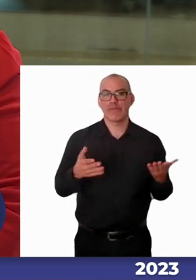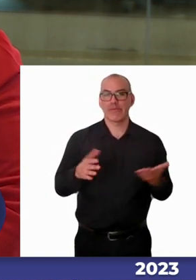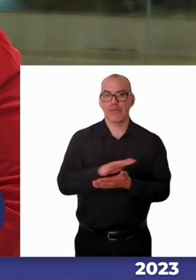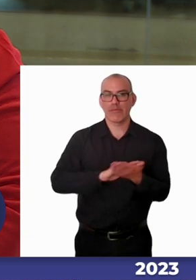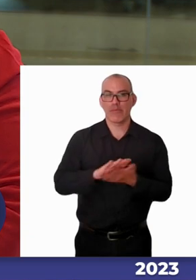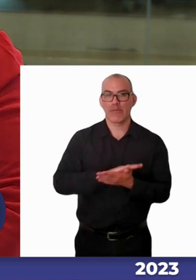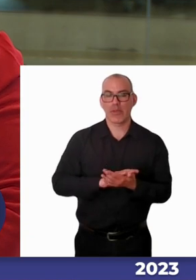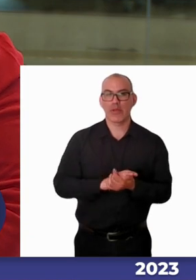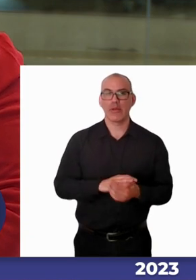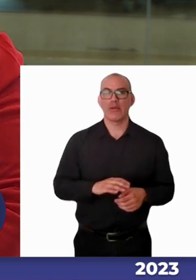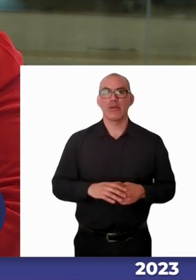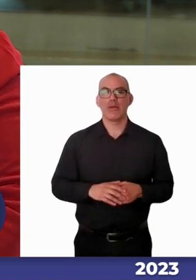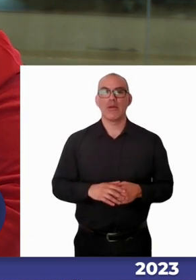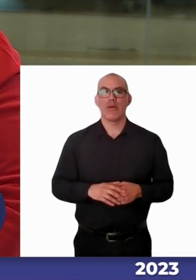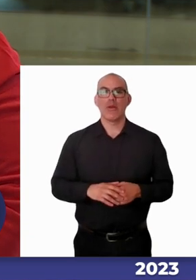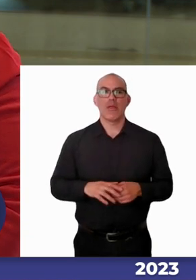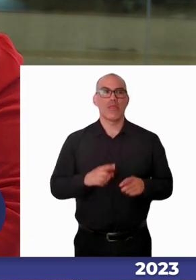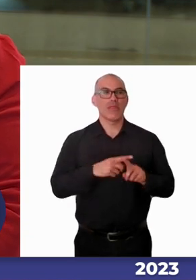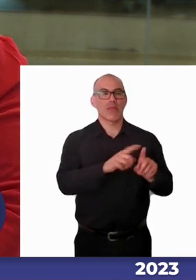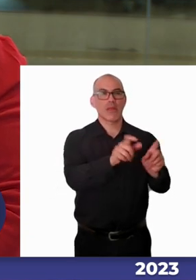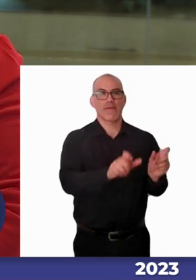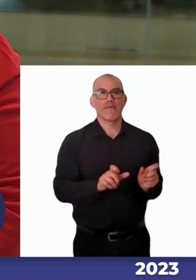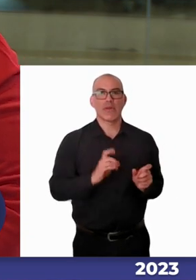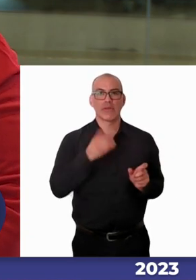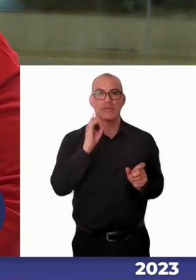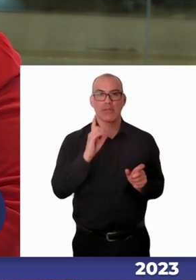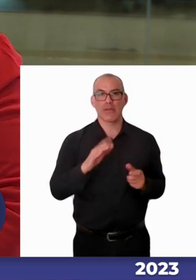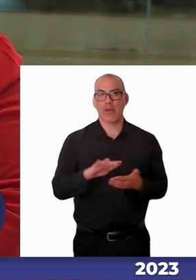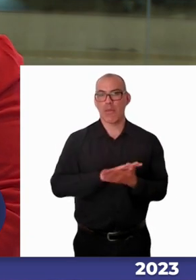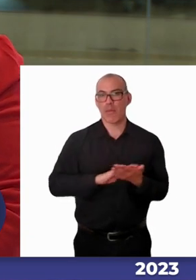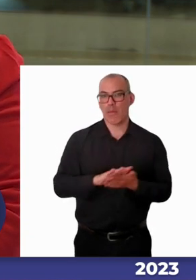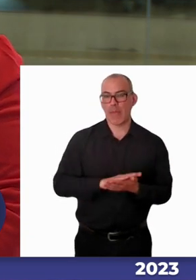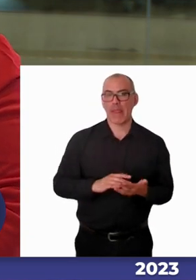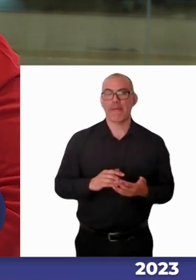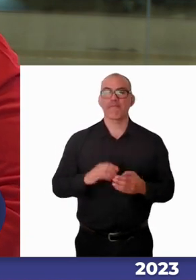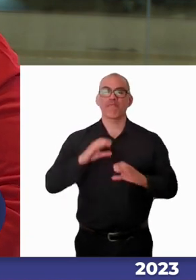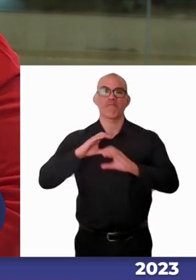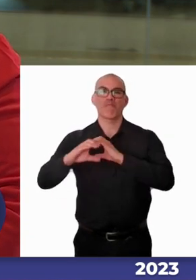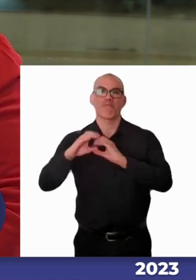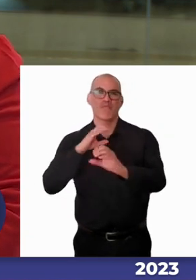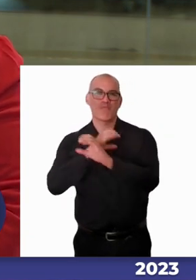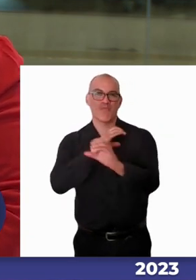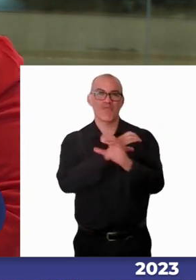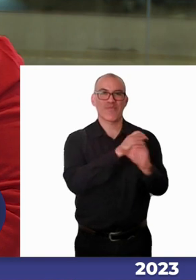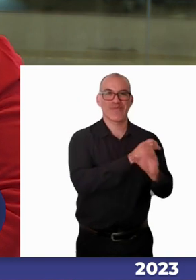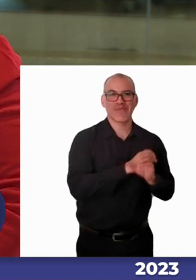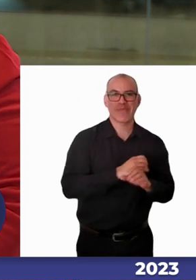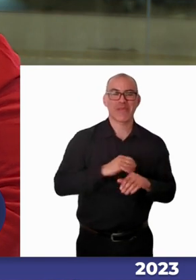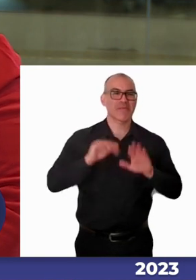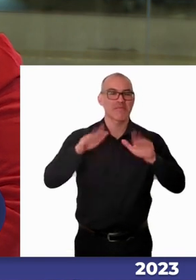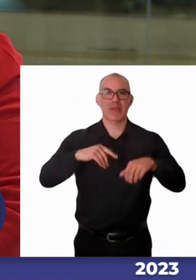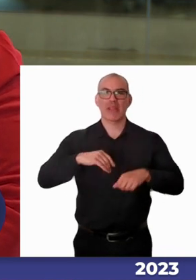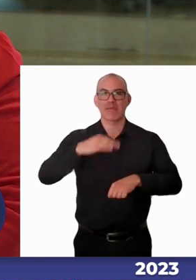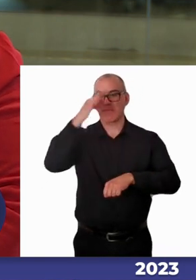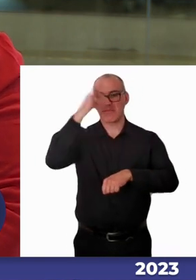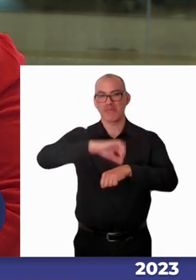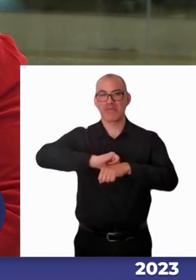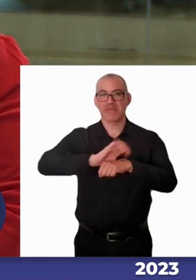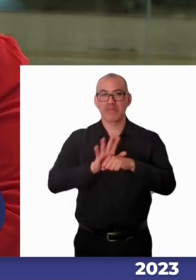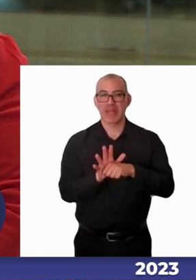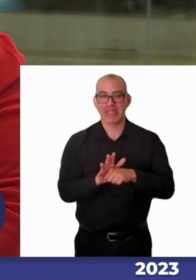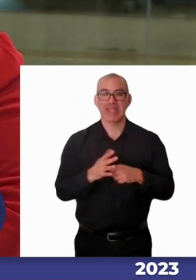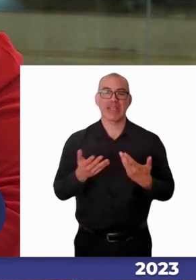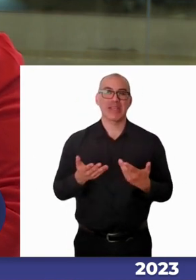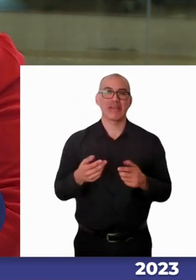tipos de discapacidades donde tenemos problemas comunicacionales, lo vimos sobre todo en pandemia, para nosotros fue un desafío que